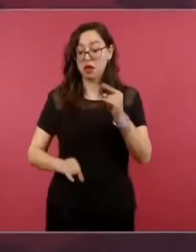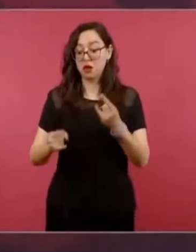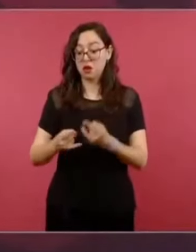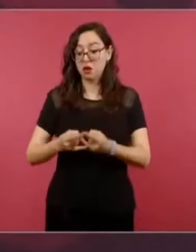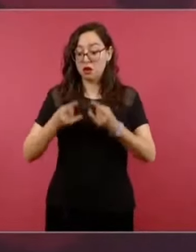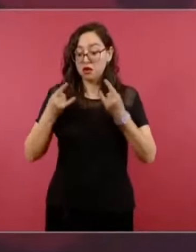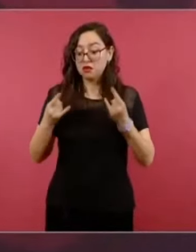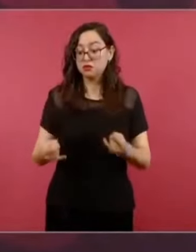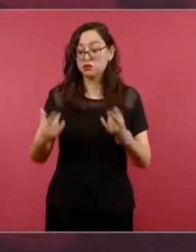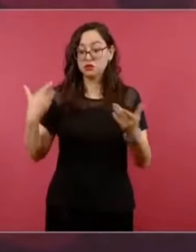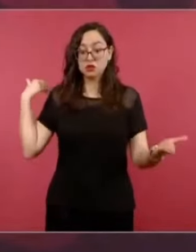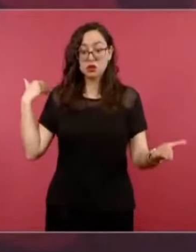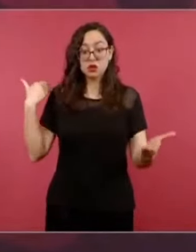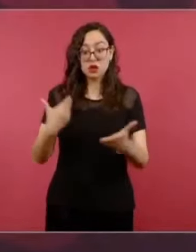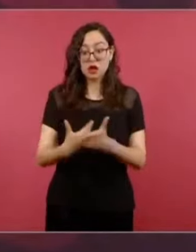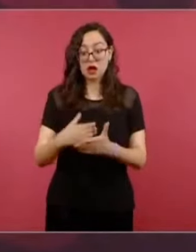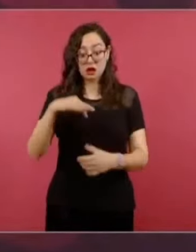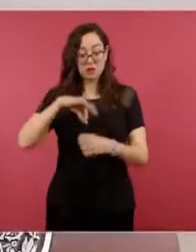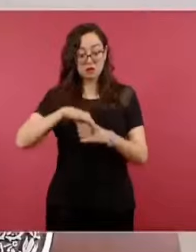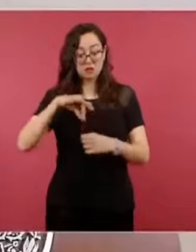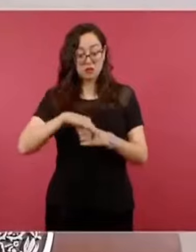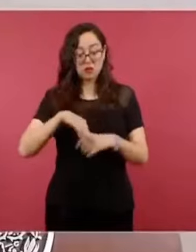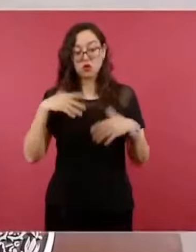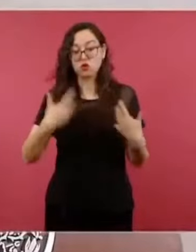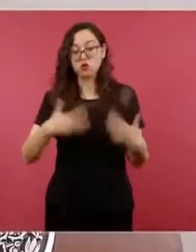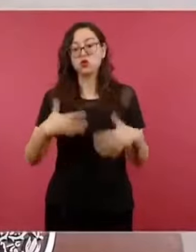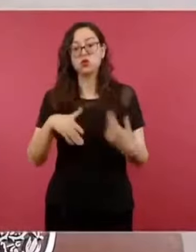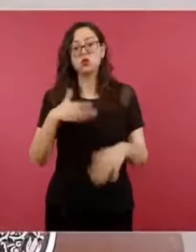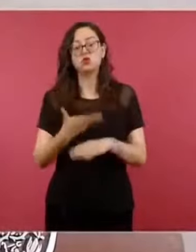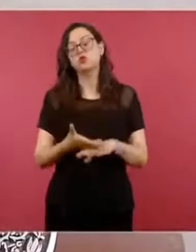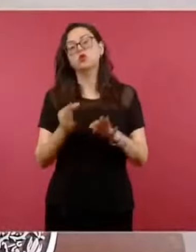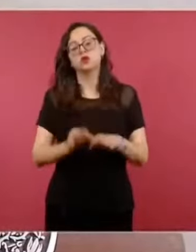a los cargos que se van a elegir